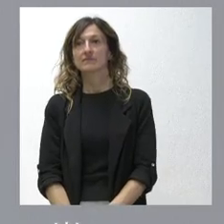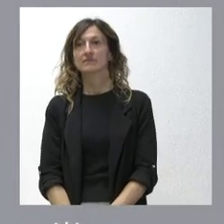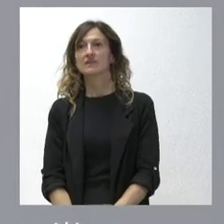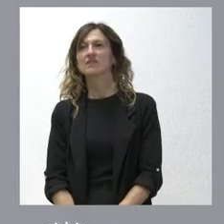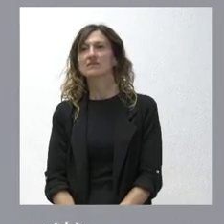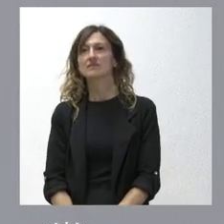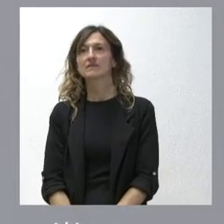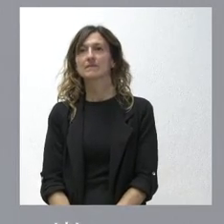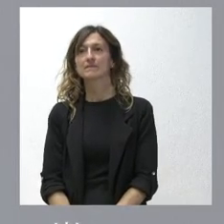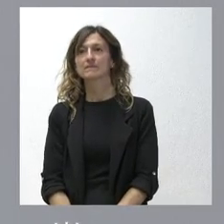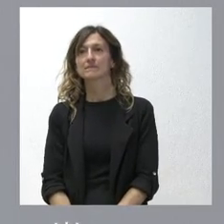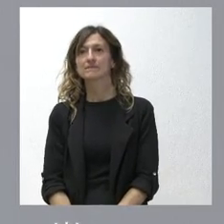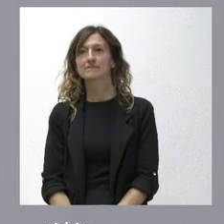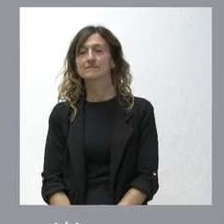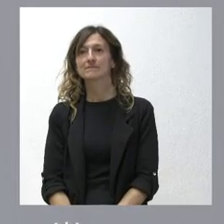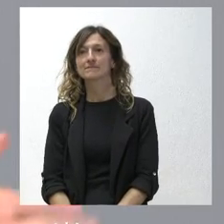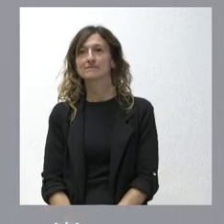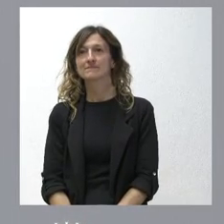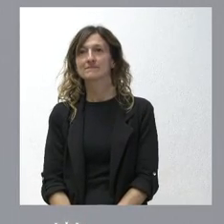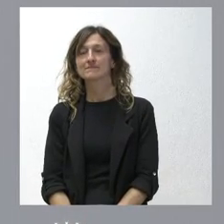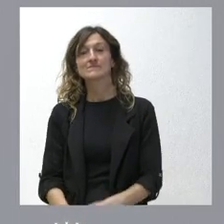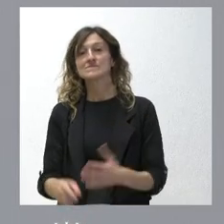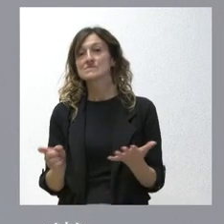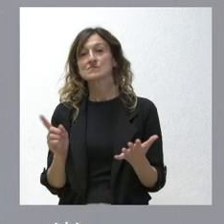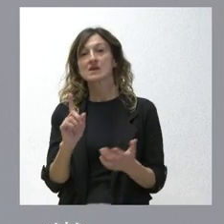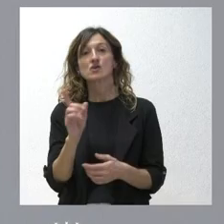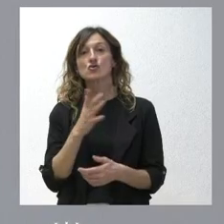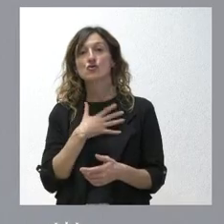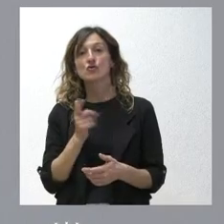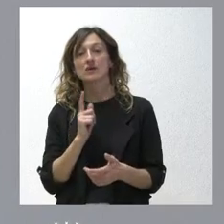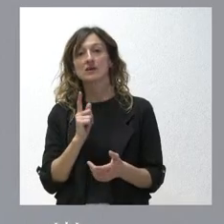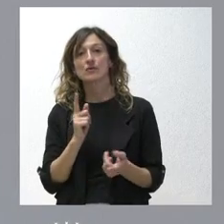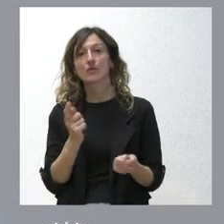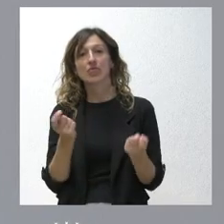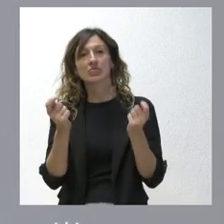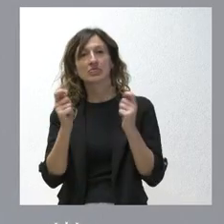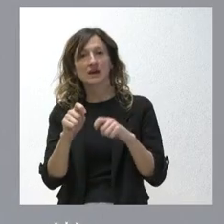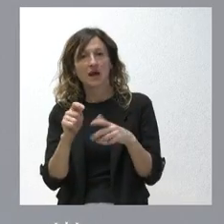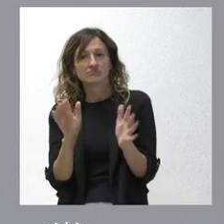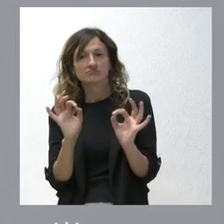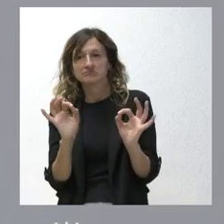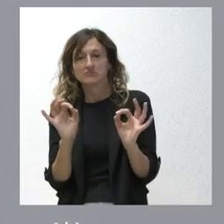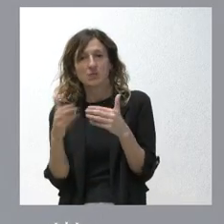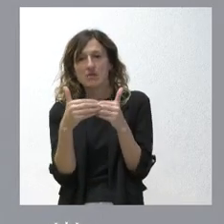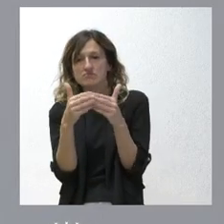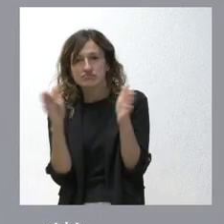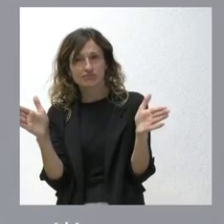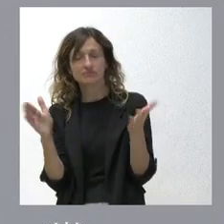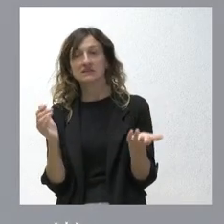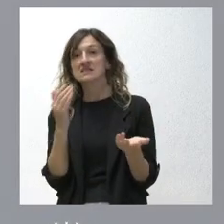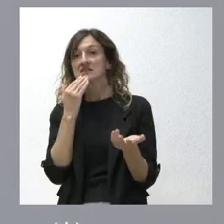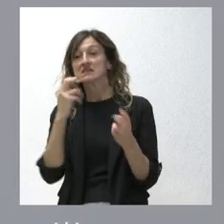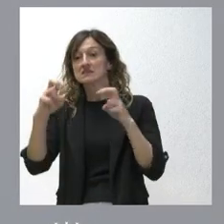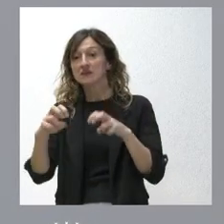abierto al médico? es que no nos queremos cerrar a las fórmulas del diálogo si alguien por lo que sea no puede